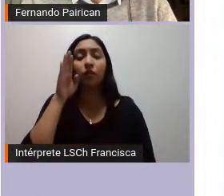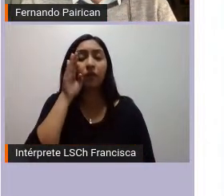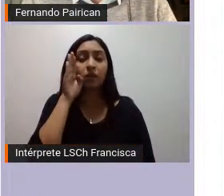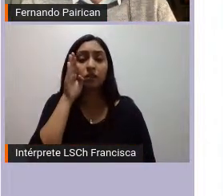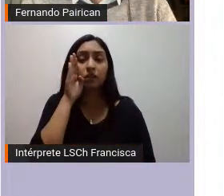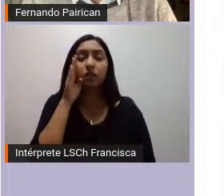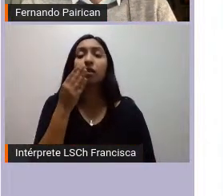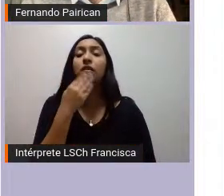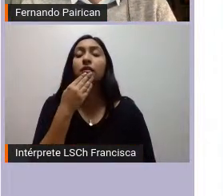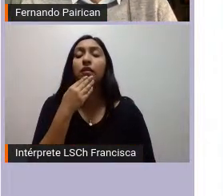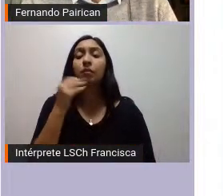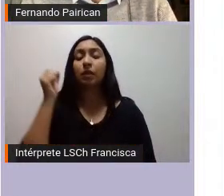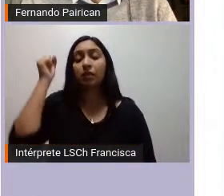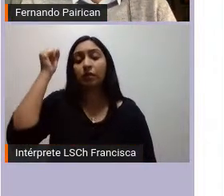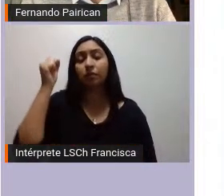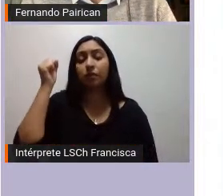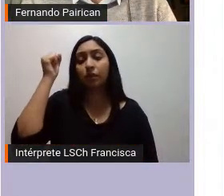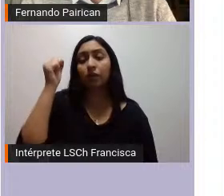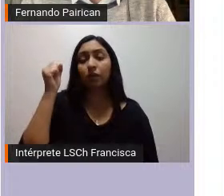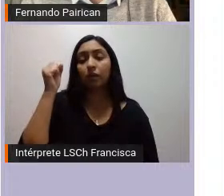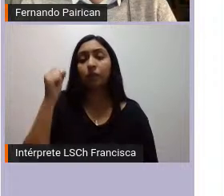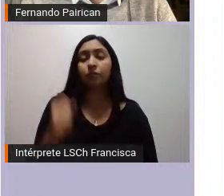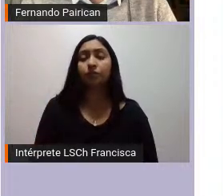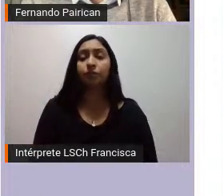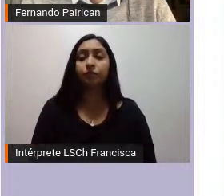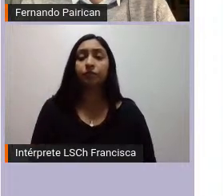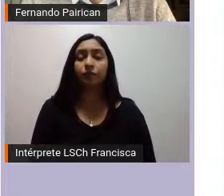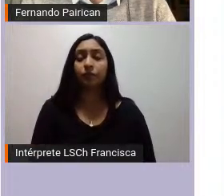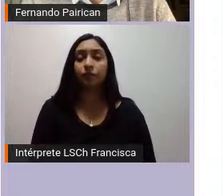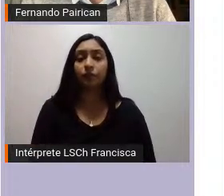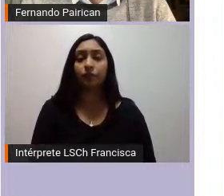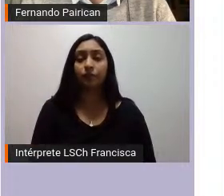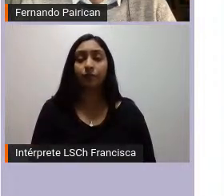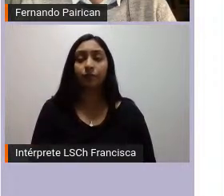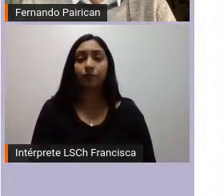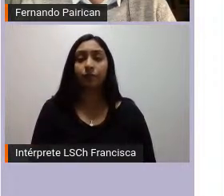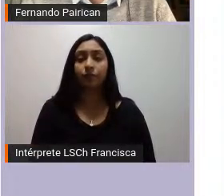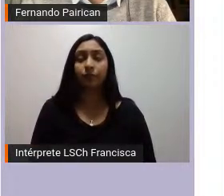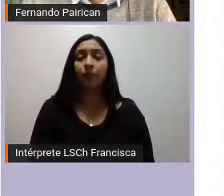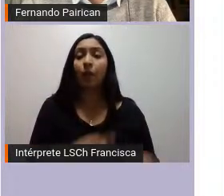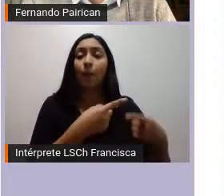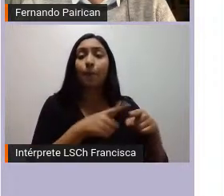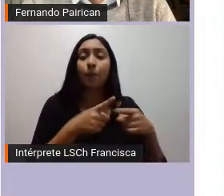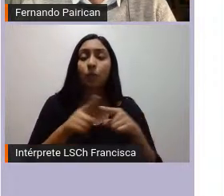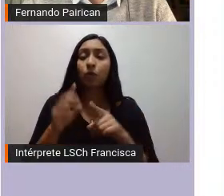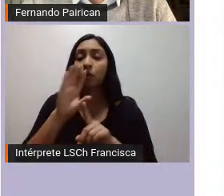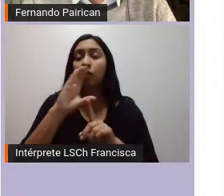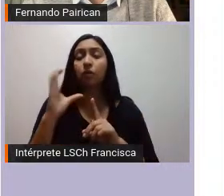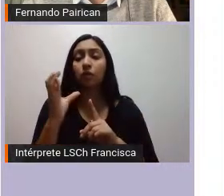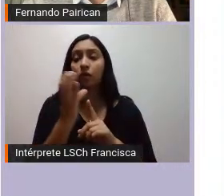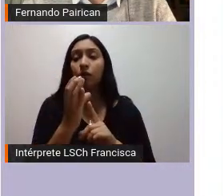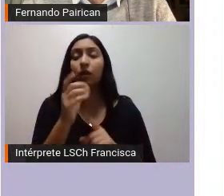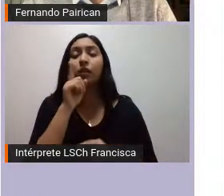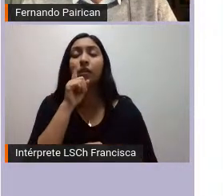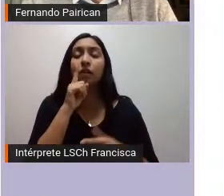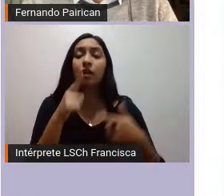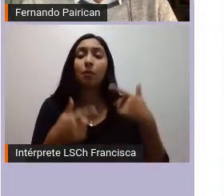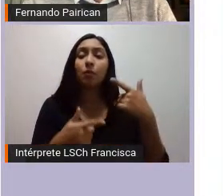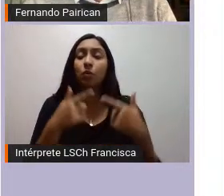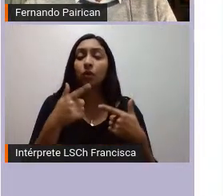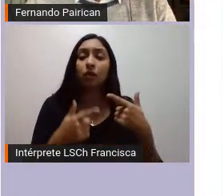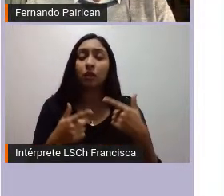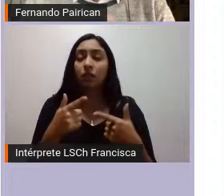que el multiculturalismo está asociado a políticas implementadas bajo el neoliberalismo por las repúblicas latinoamericanas